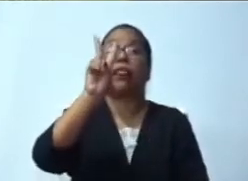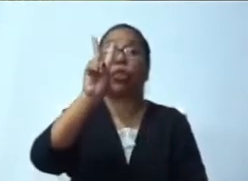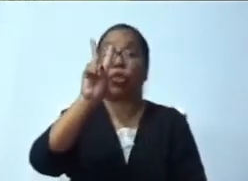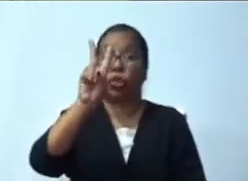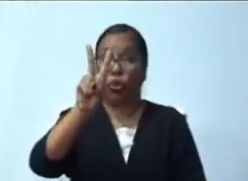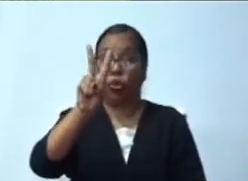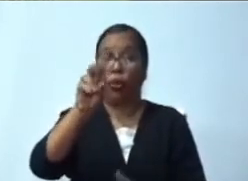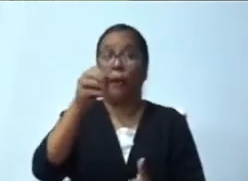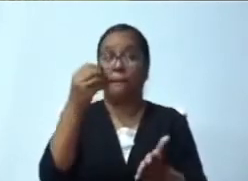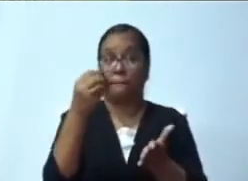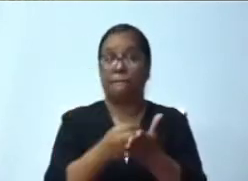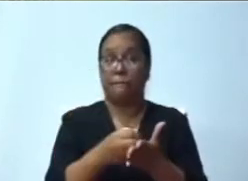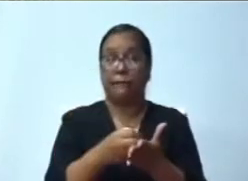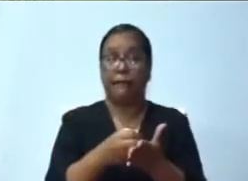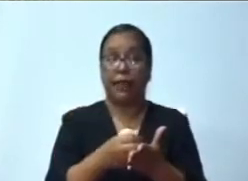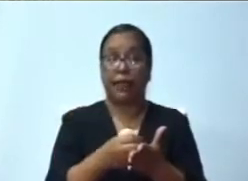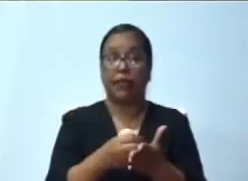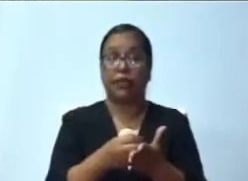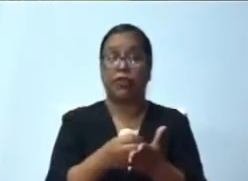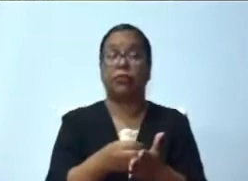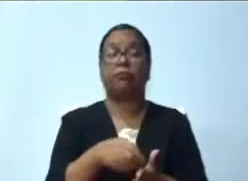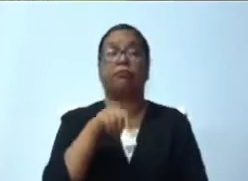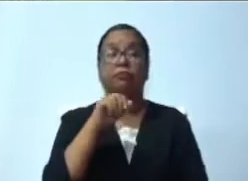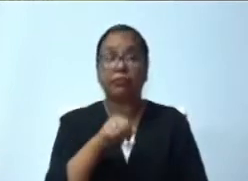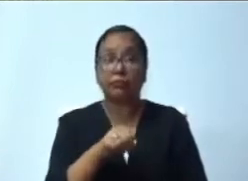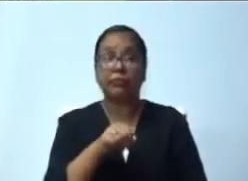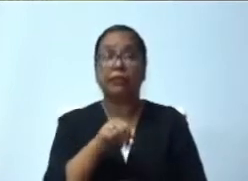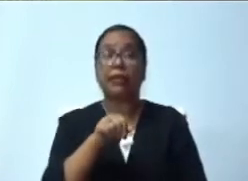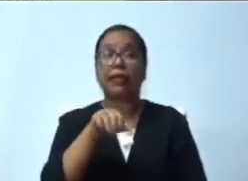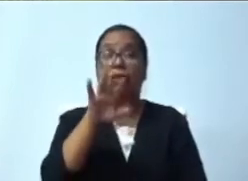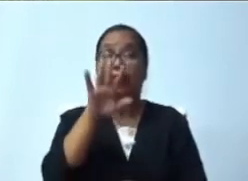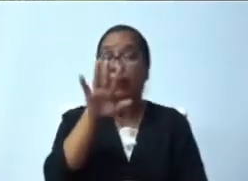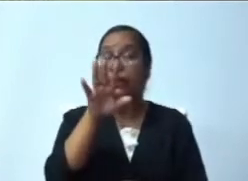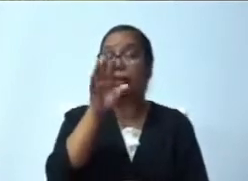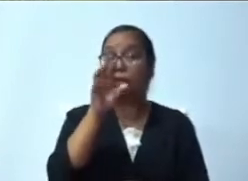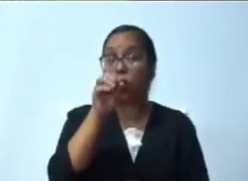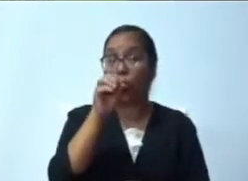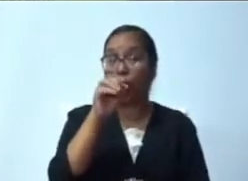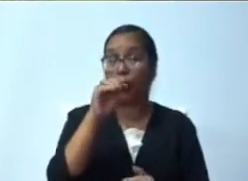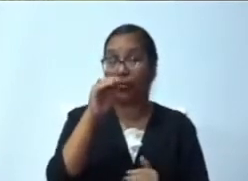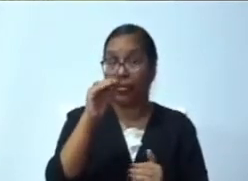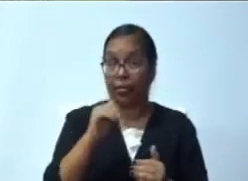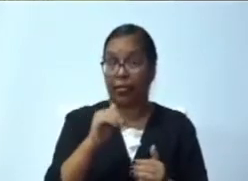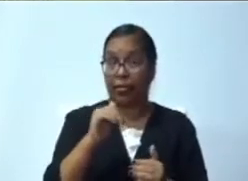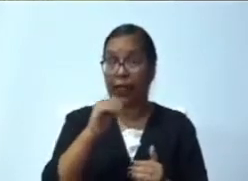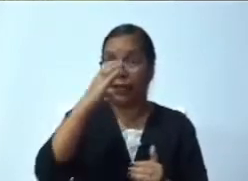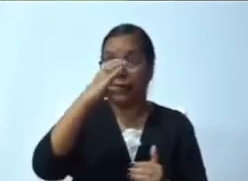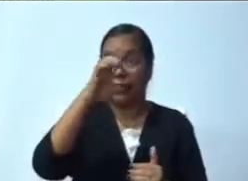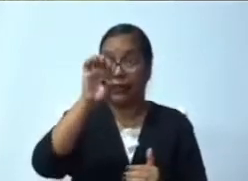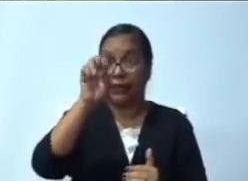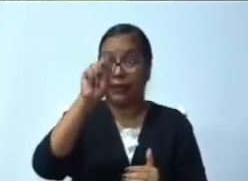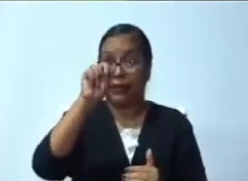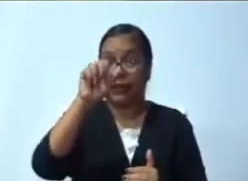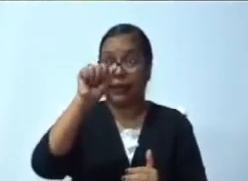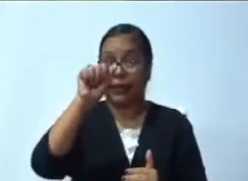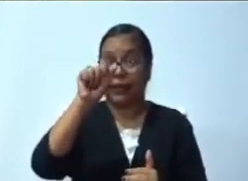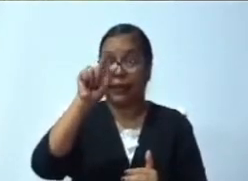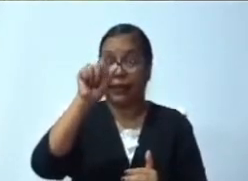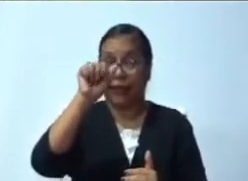van a la renovación del parque vehicular y 1.50 para el mantenimiento de las vías, presidente.